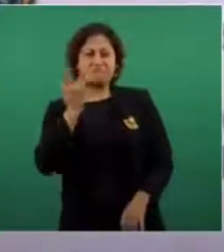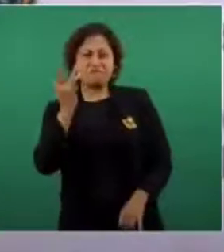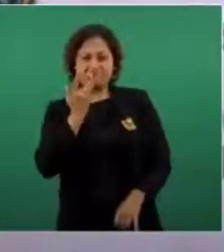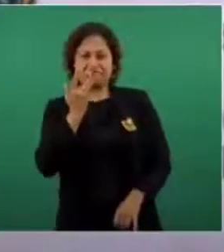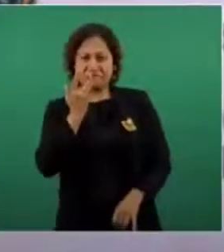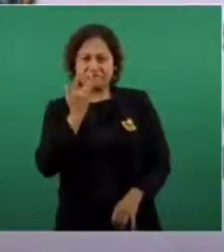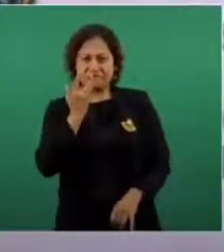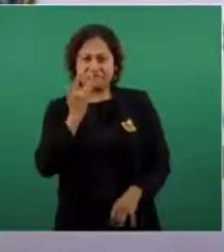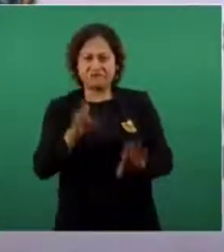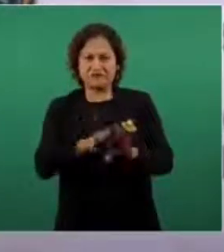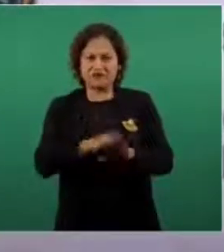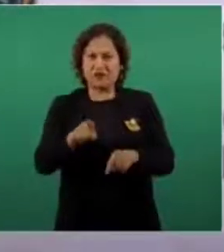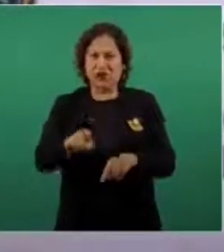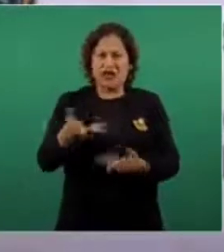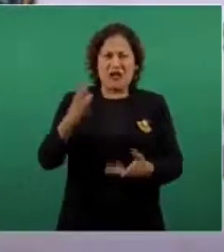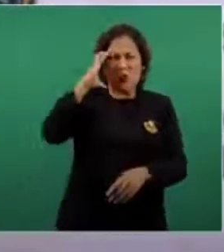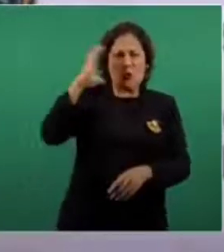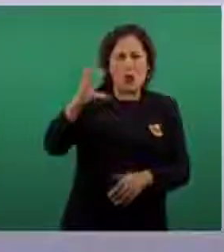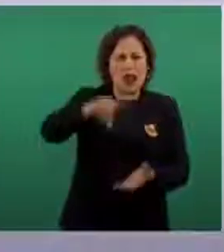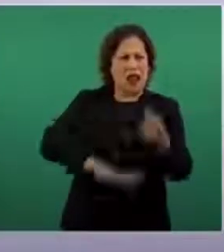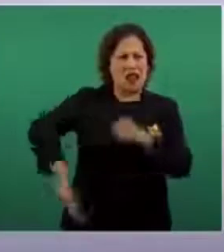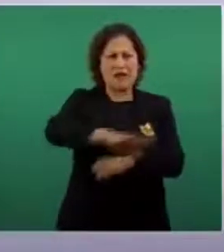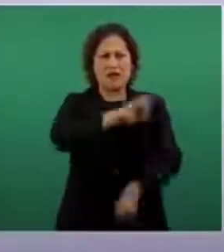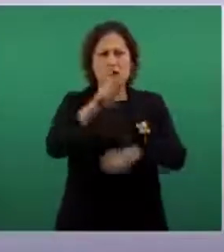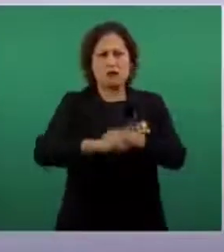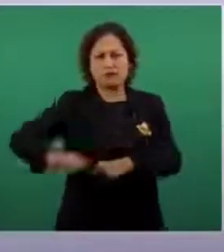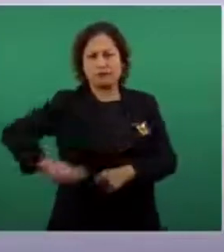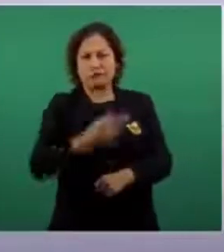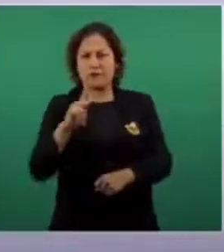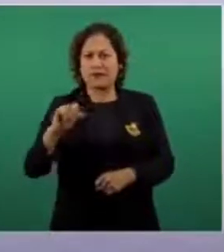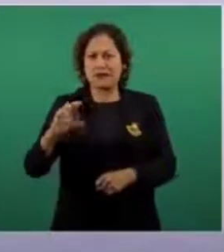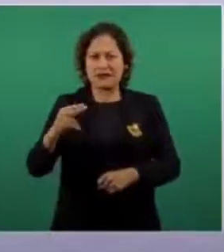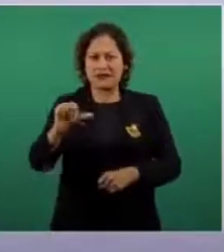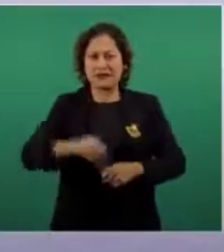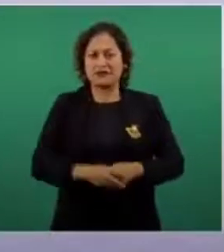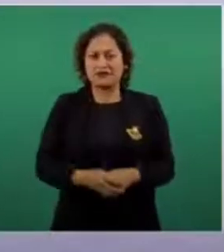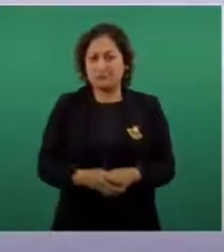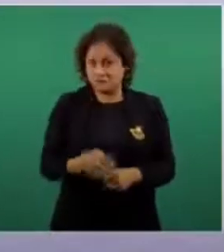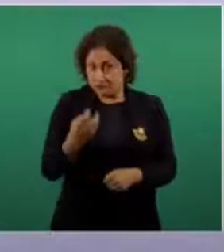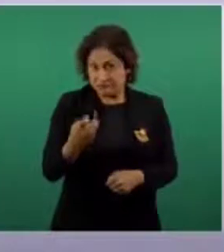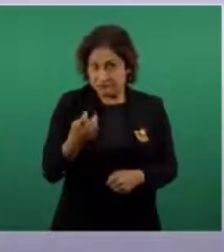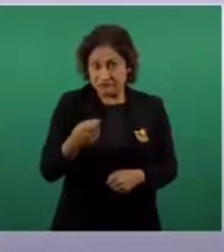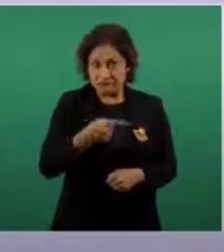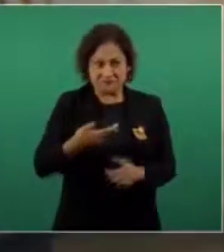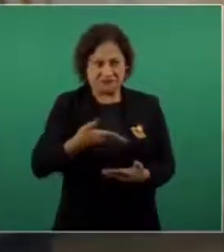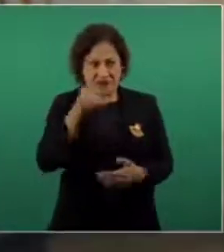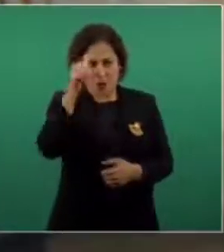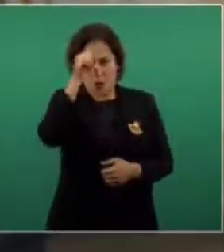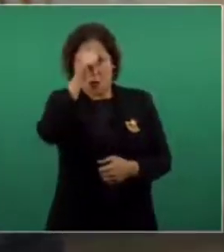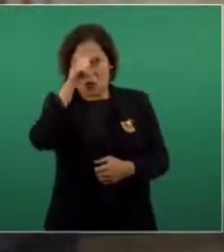tirano de tu tierra, pachá, locura,